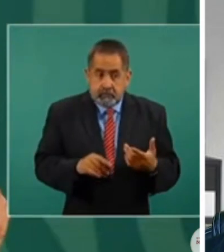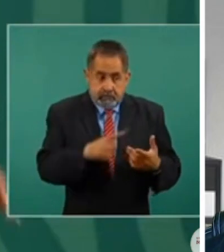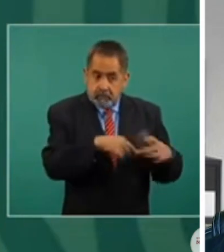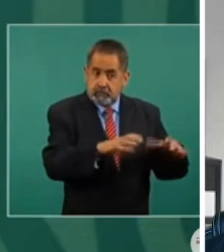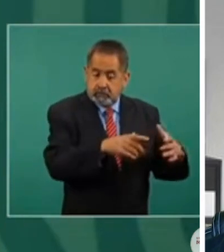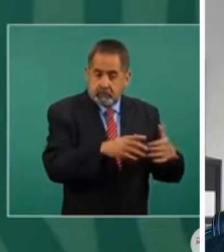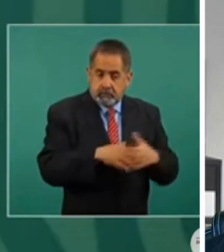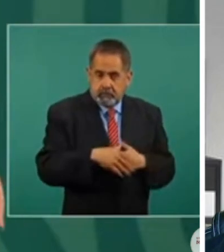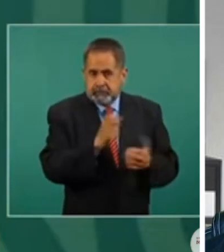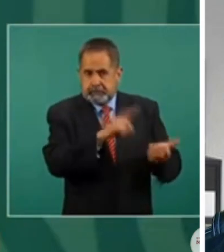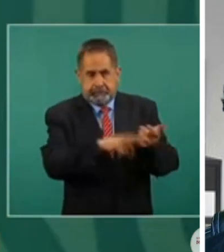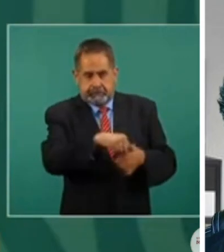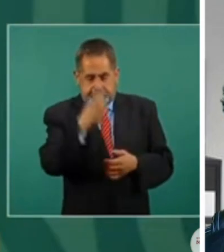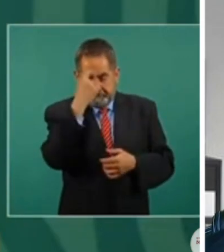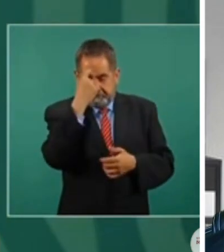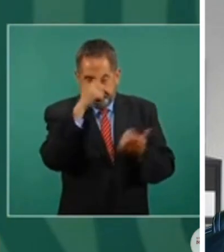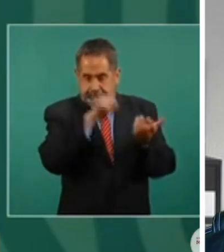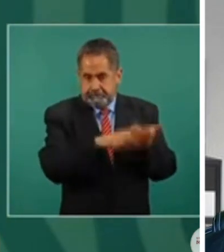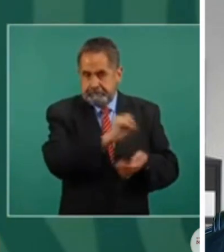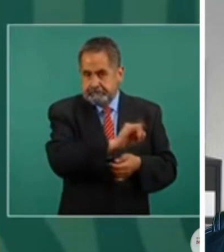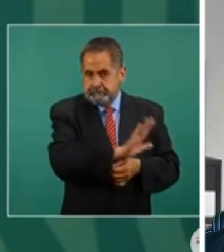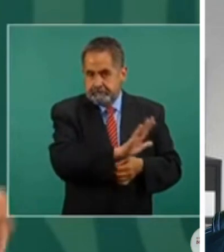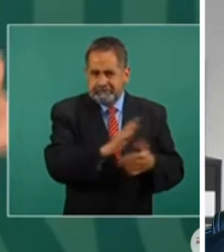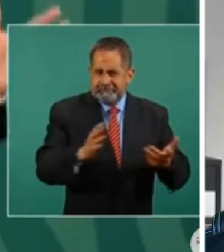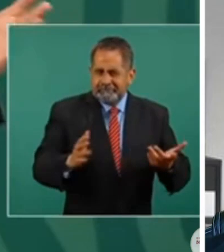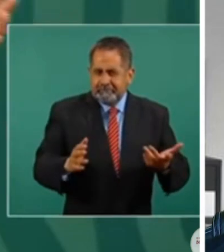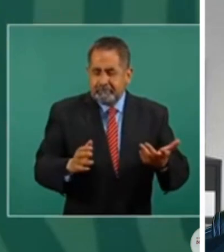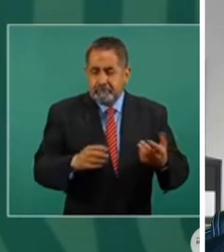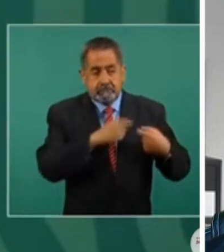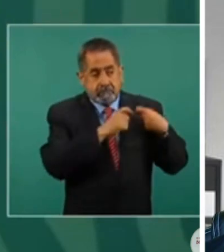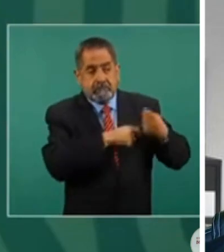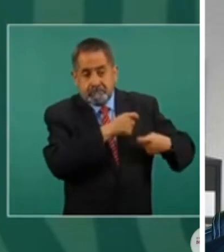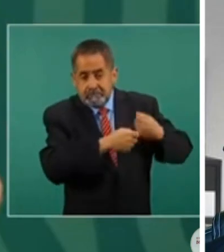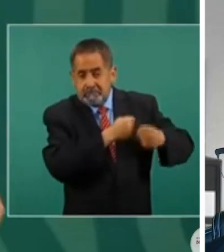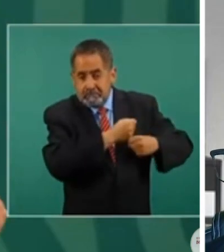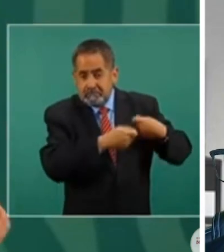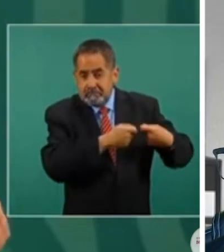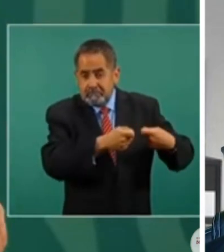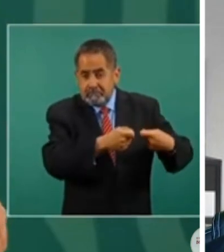Es un pensamiento que viene de tiempo atrás.